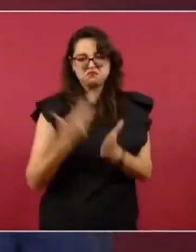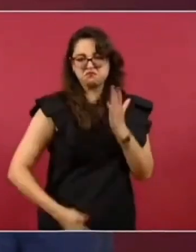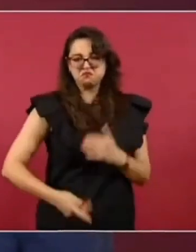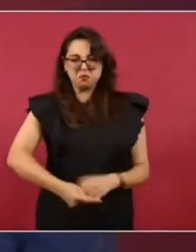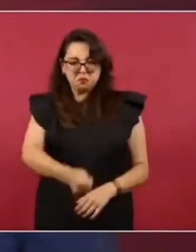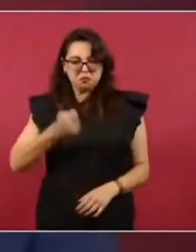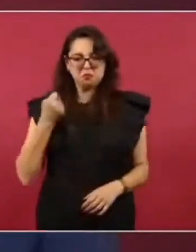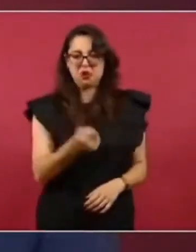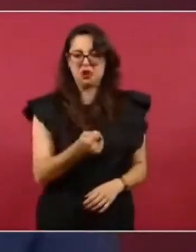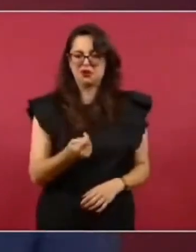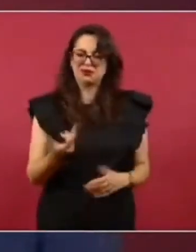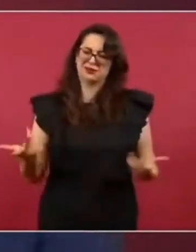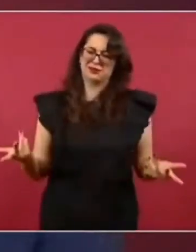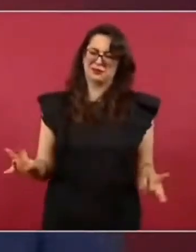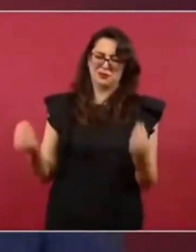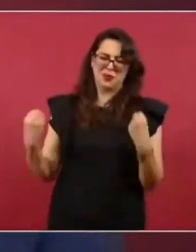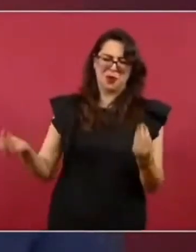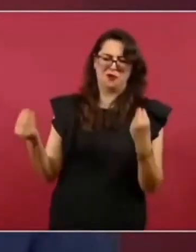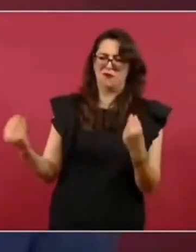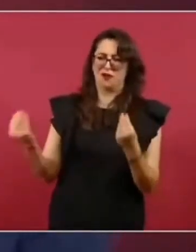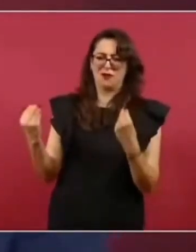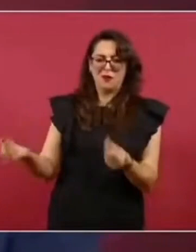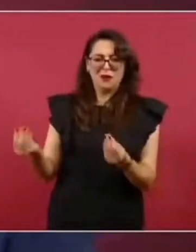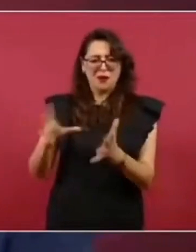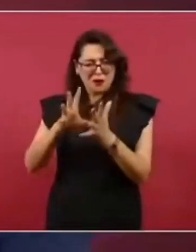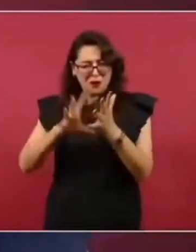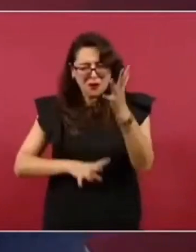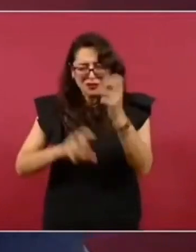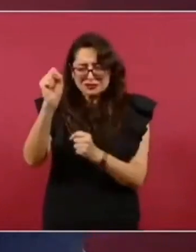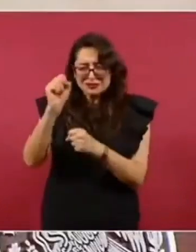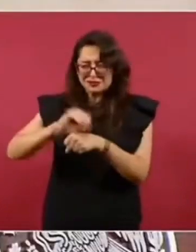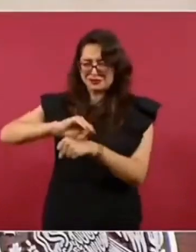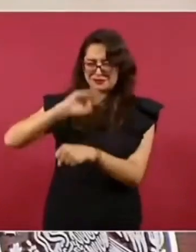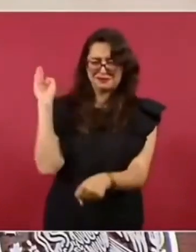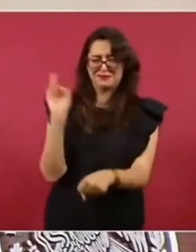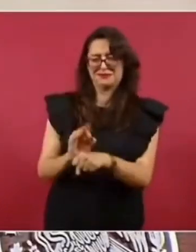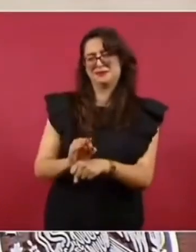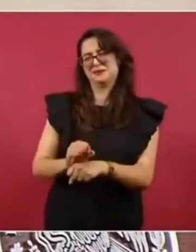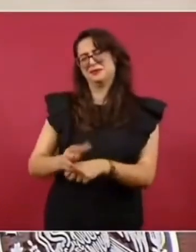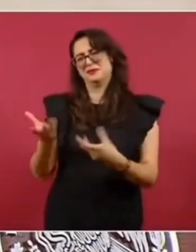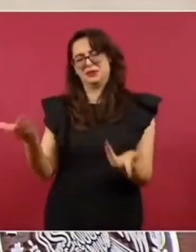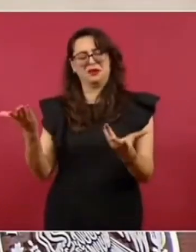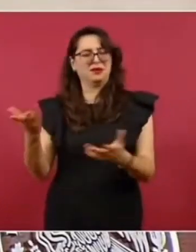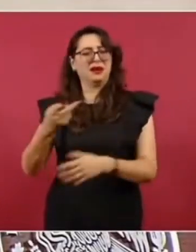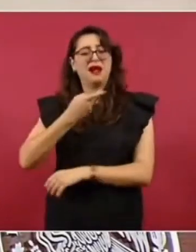Entonces, que no vengan aquí con demagogia.